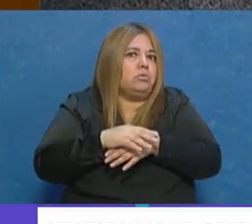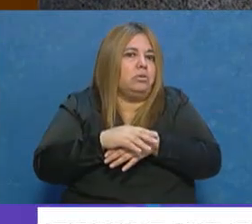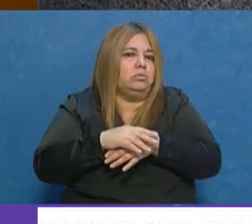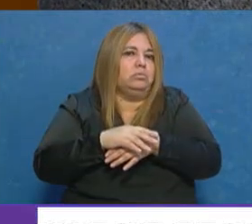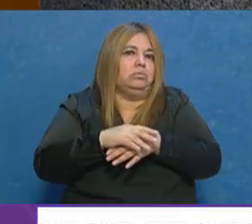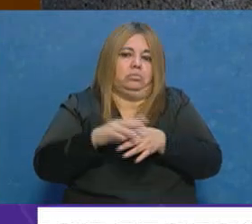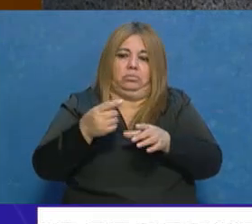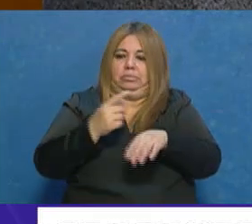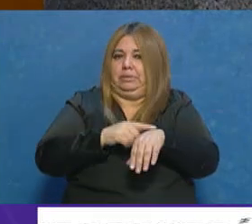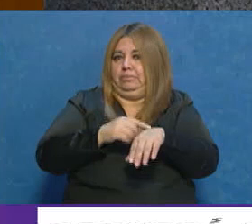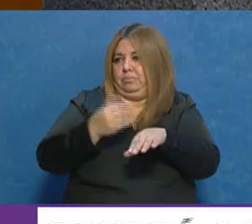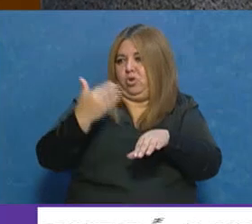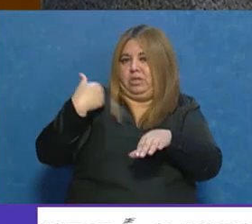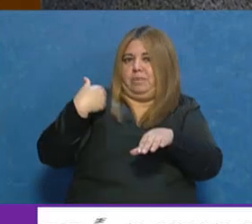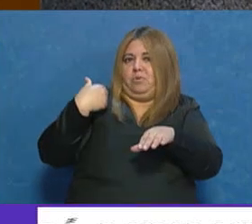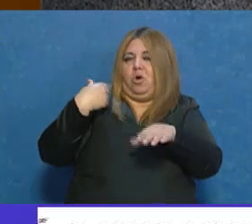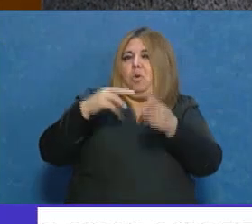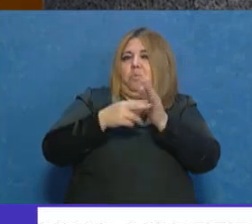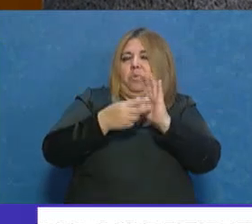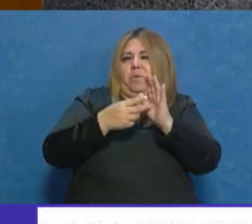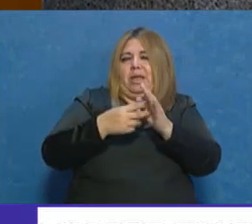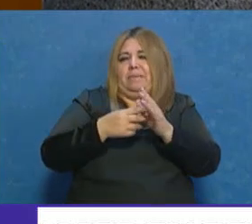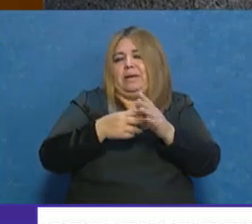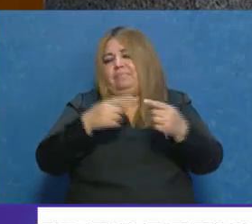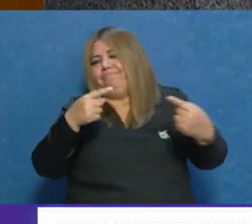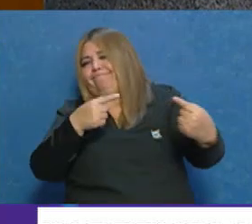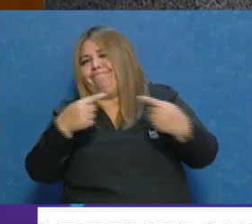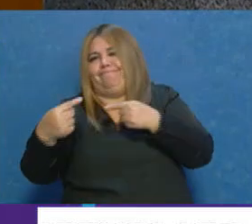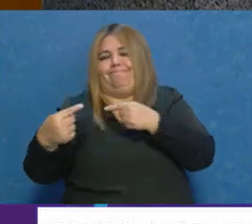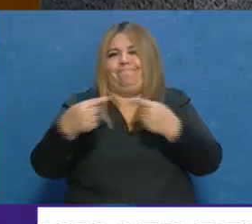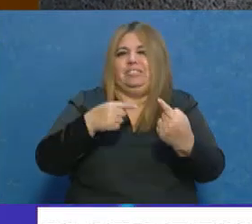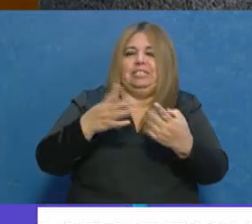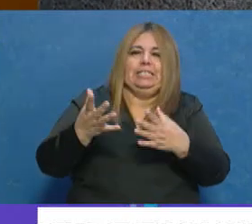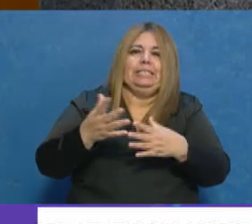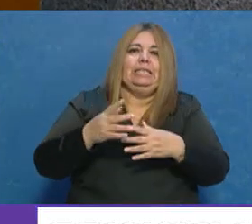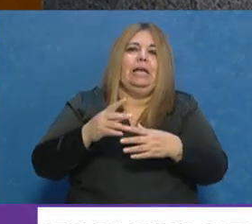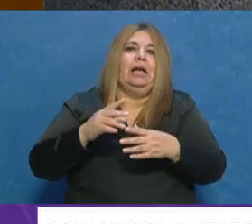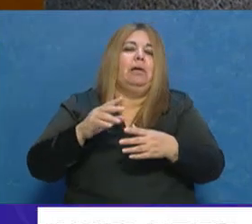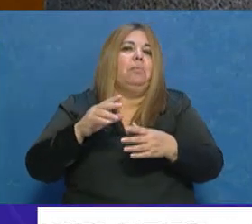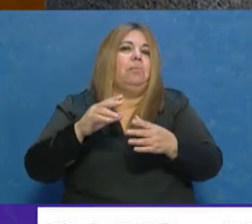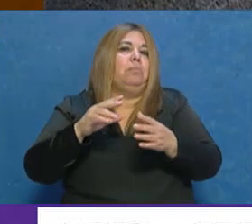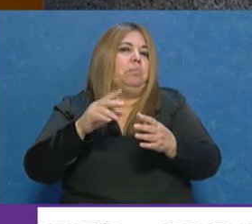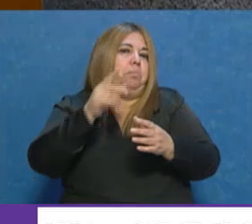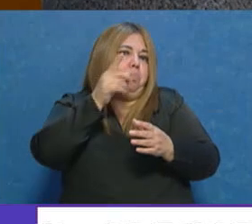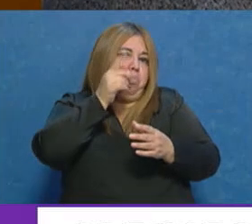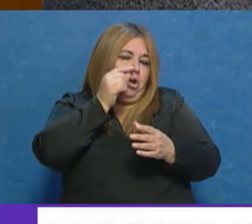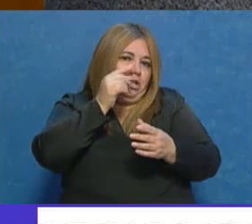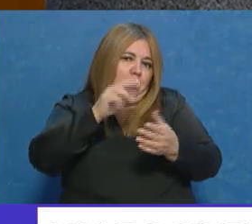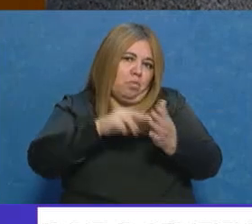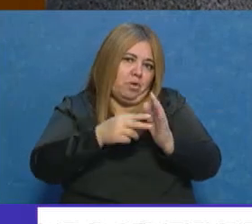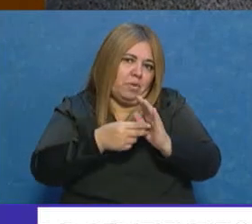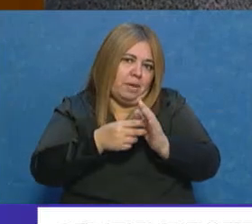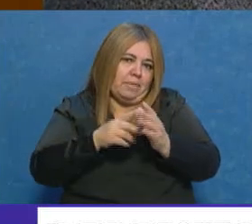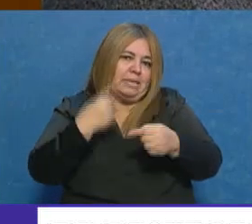produjo en los últimos tiempos con rispideces, desencuentros y por qué no también con algunas cuestiones políticas que siempre se